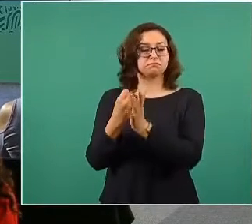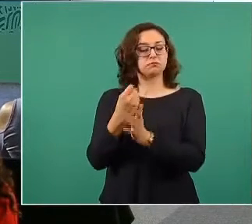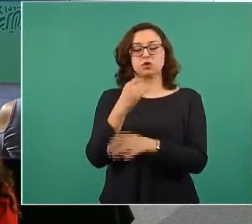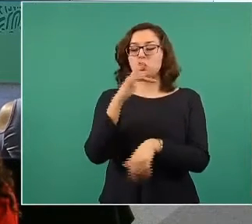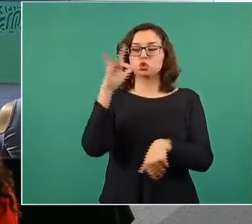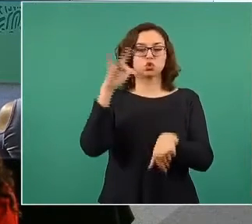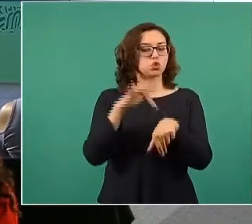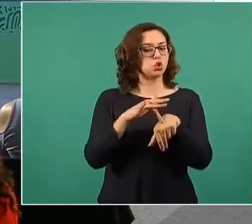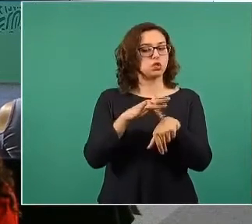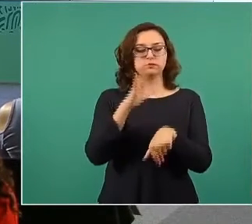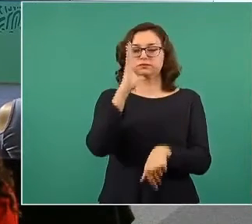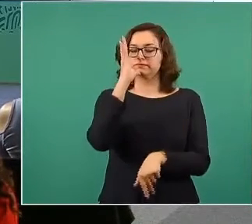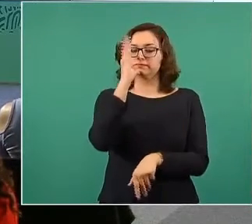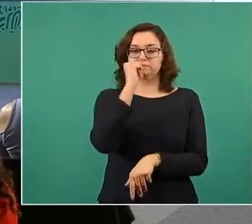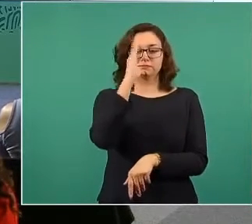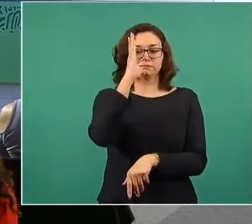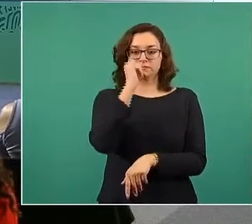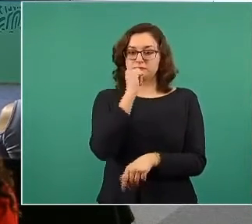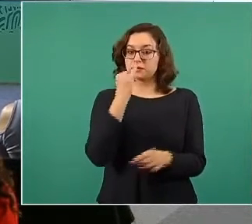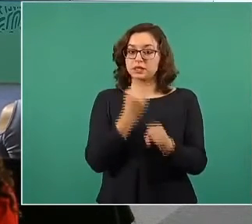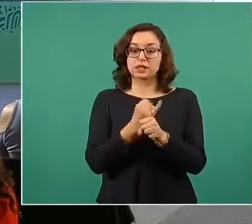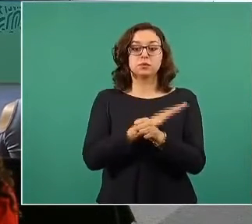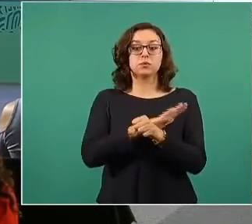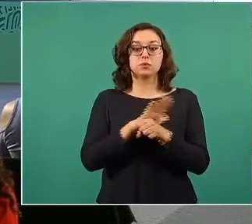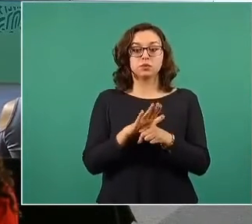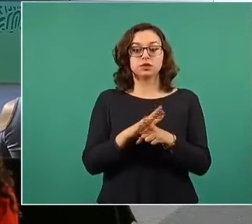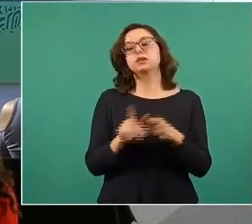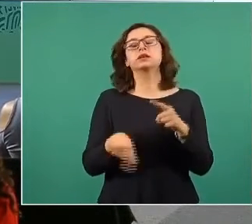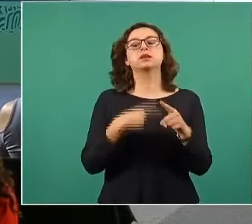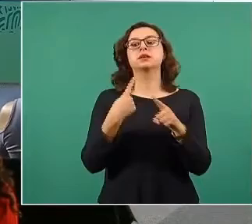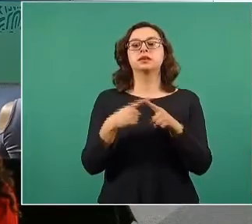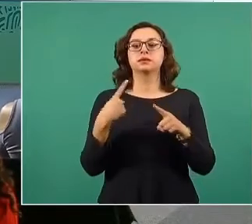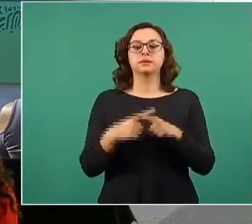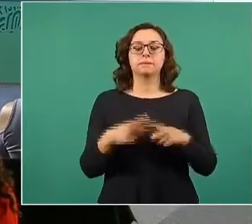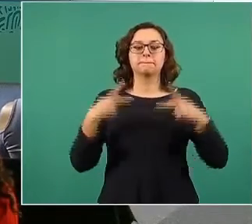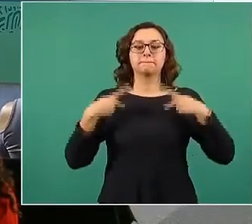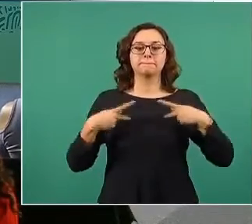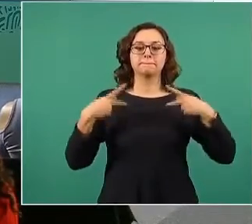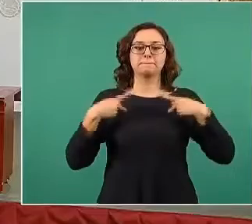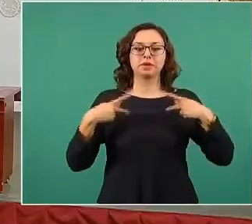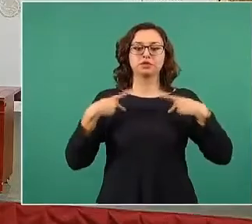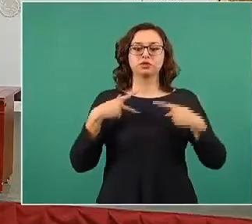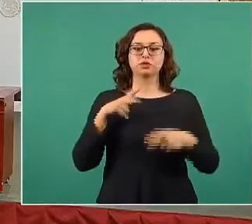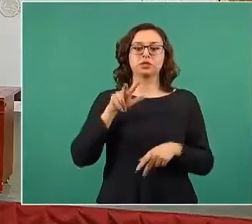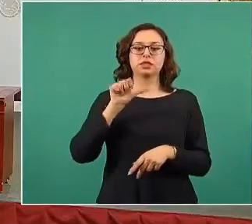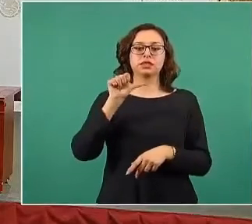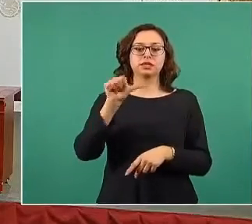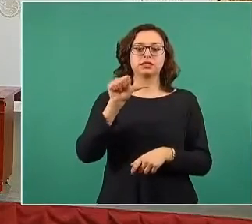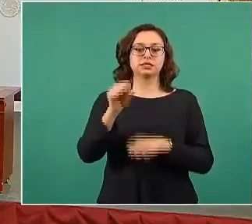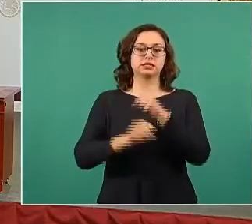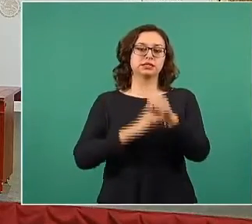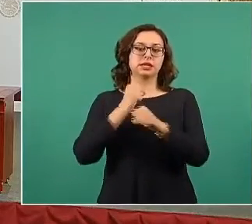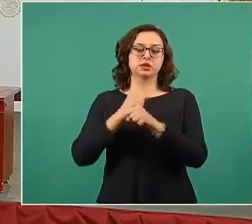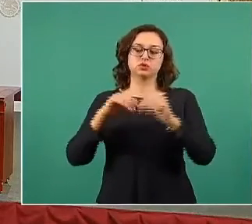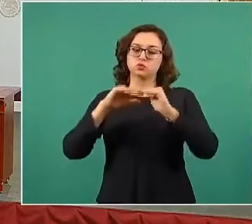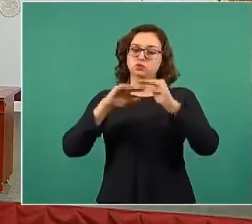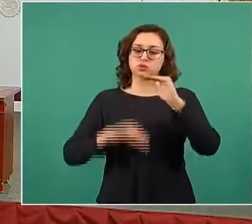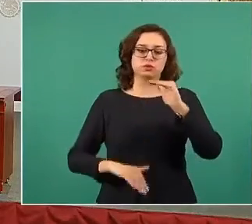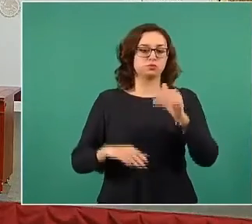podrían ser sujetas a vacunación, que son las personas de menos de 16 años.